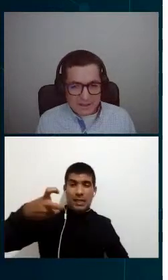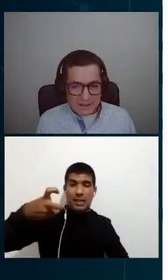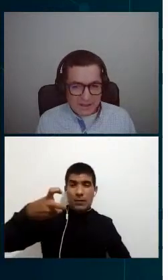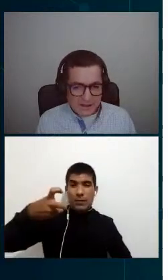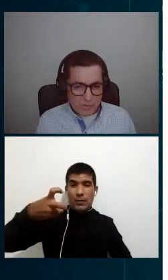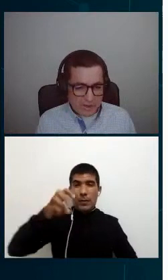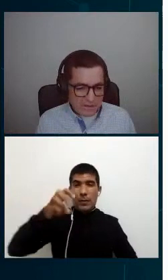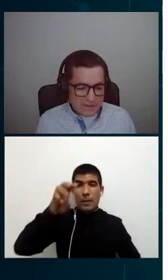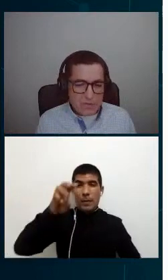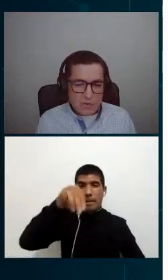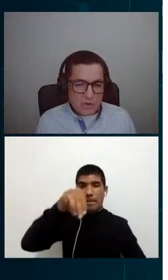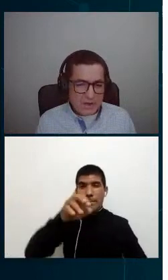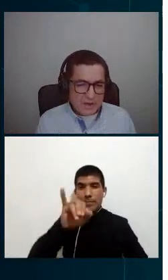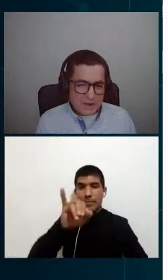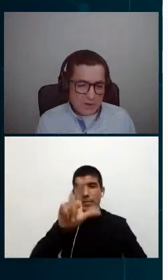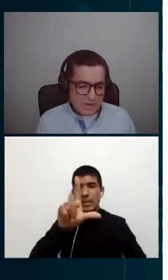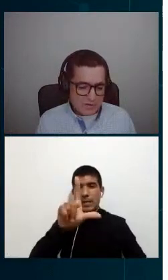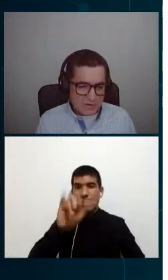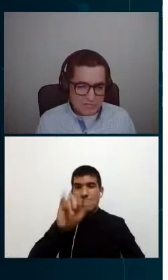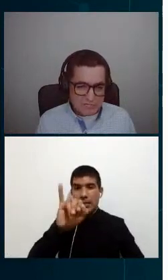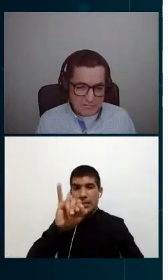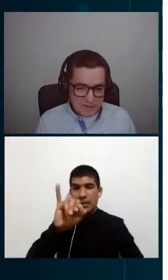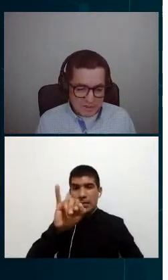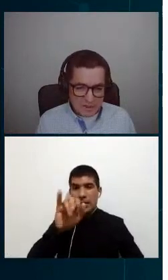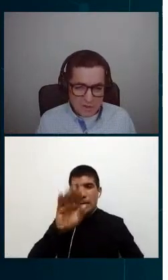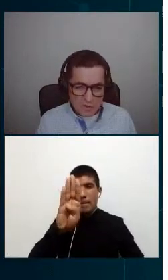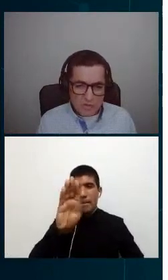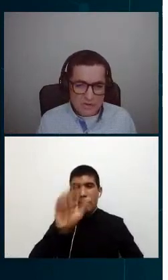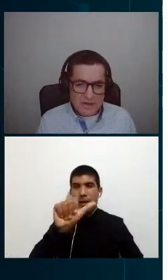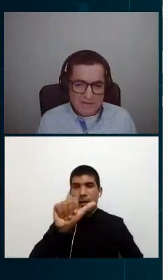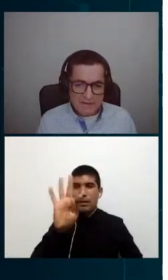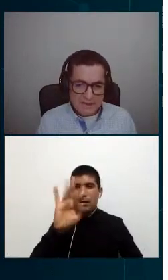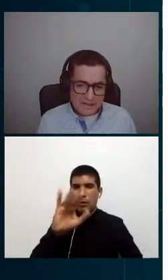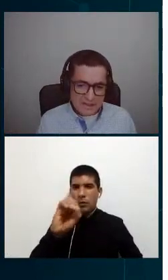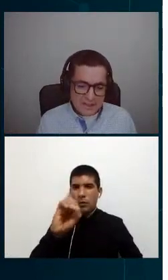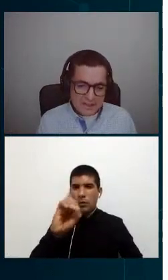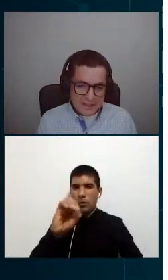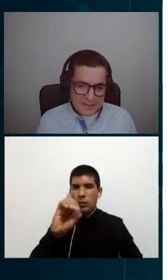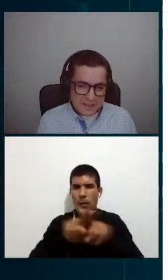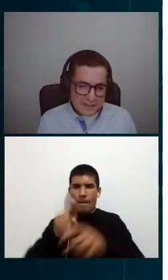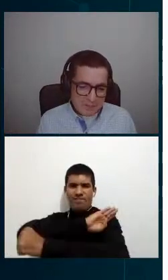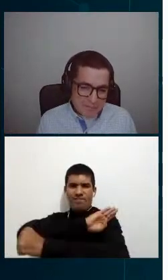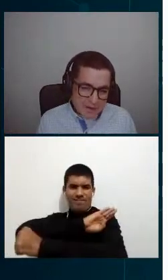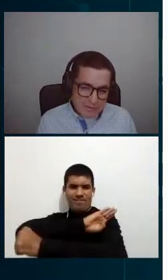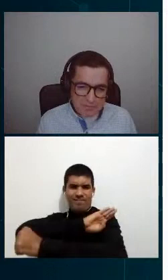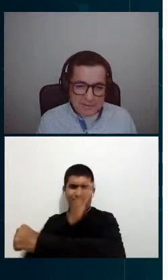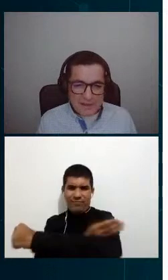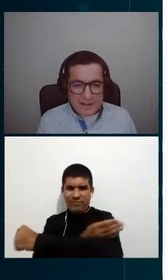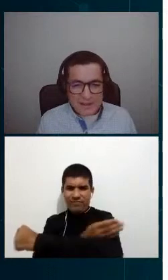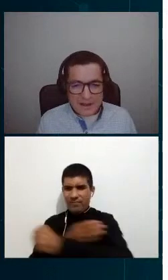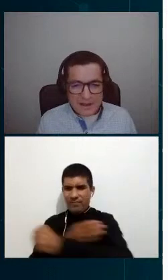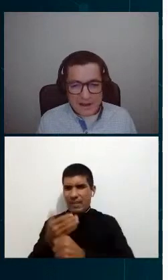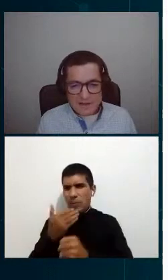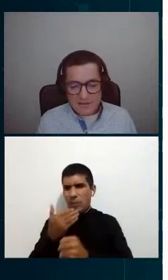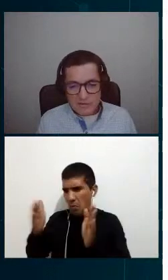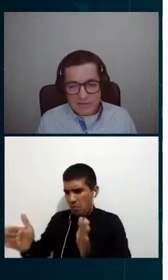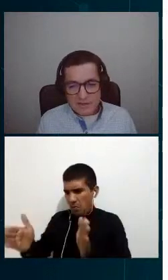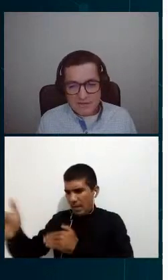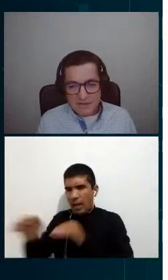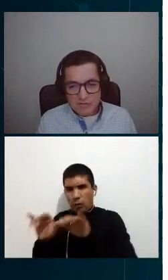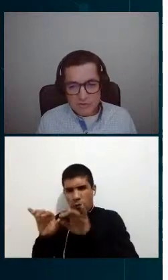en la dentro de lo que la regulación nos ordenaba. La otra parte aquí es la